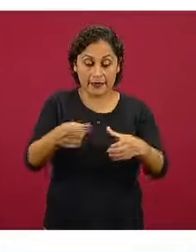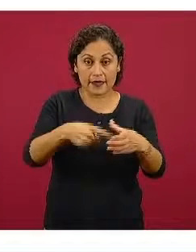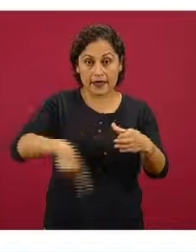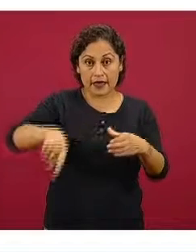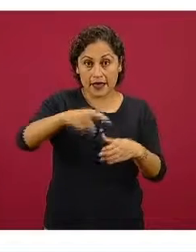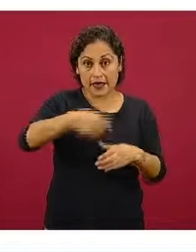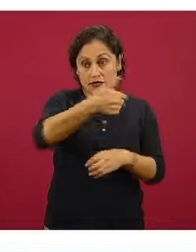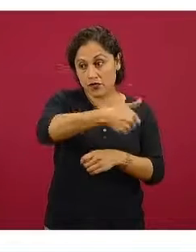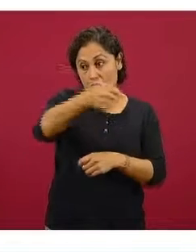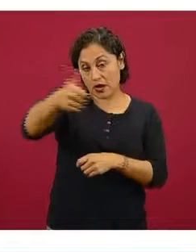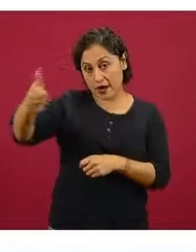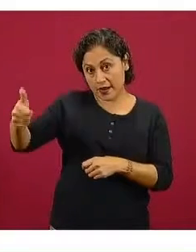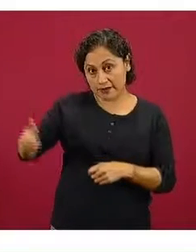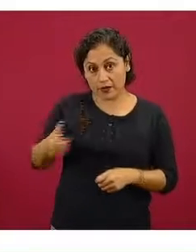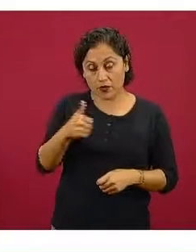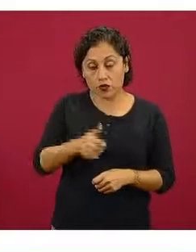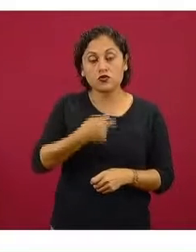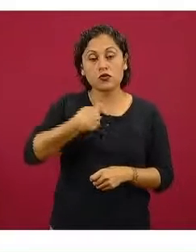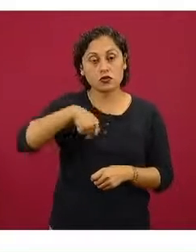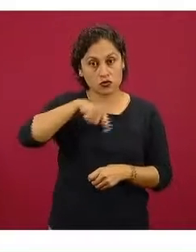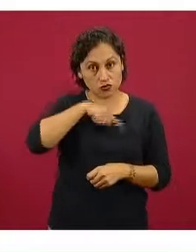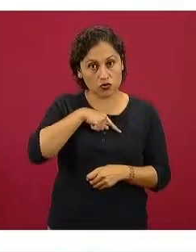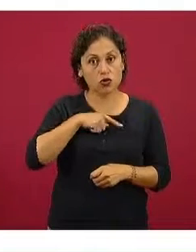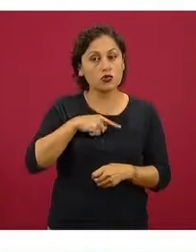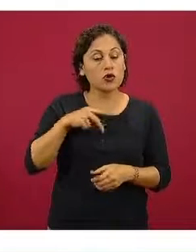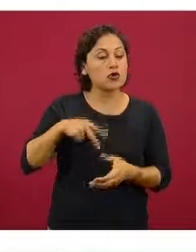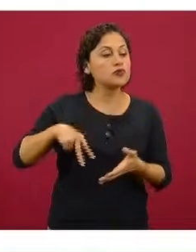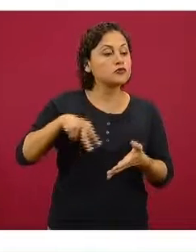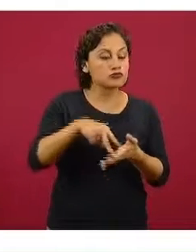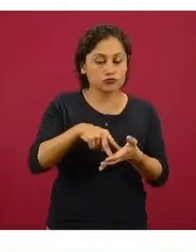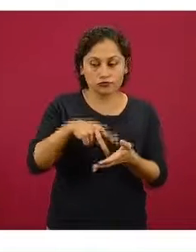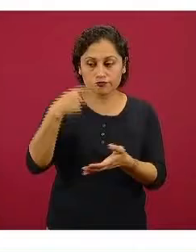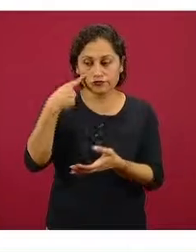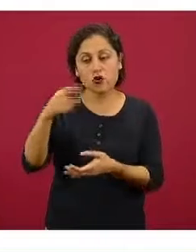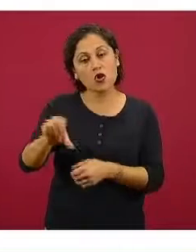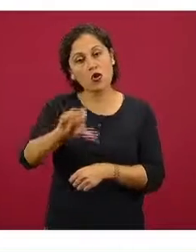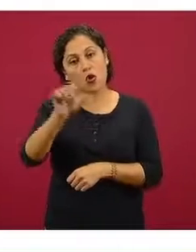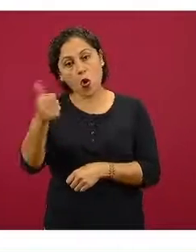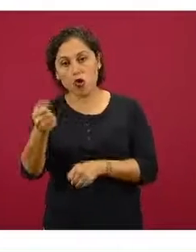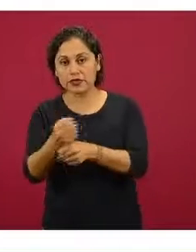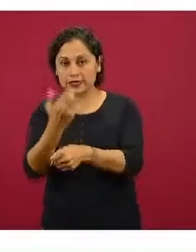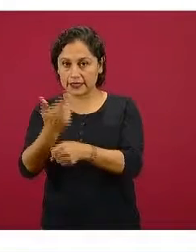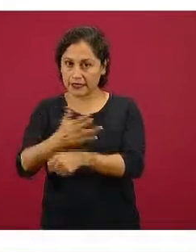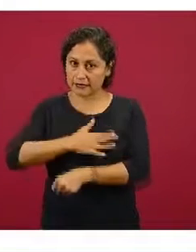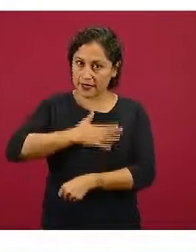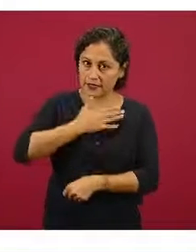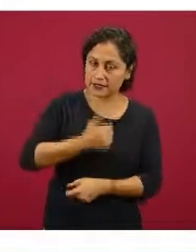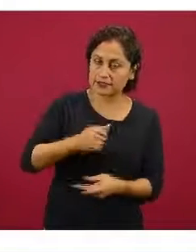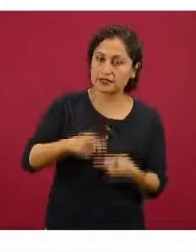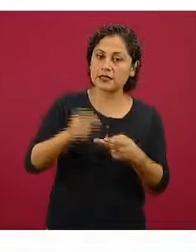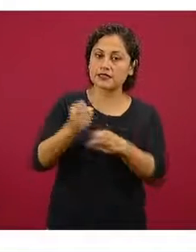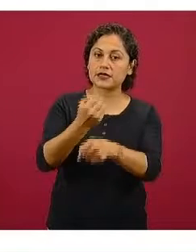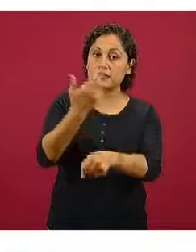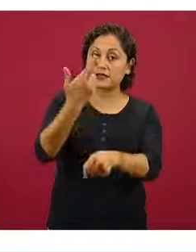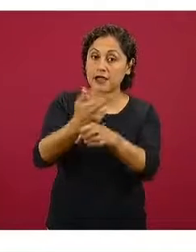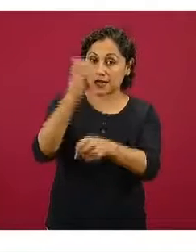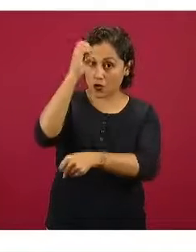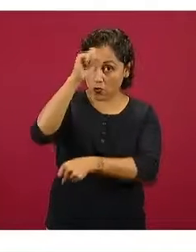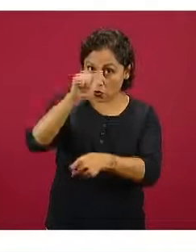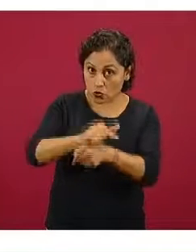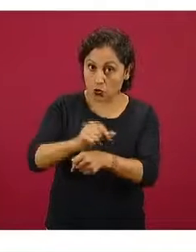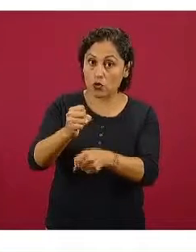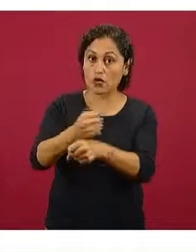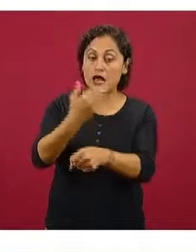donde hemos participado muy activamente con otras agencias con bienestar con secretaría de agricultura con cultura y